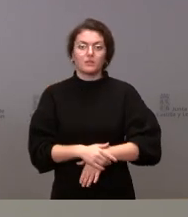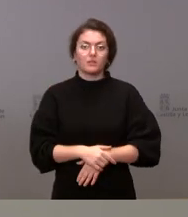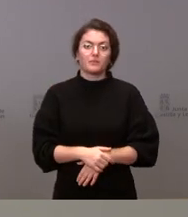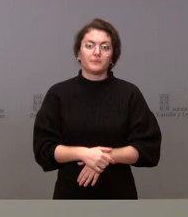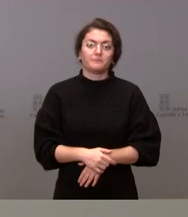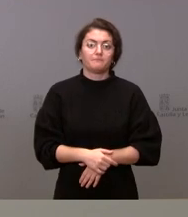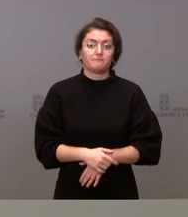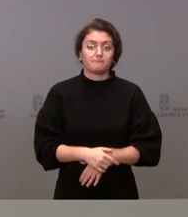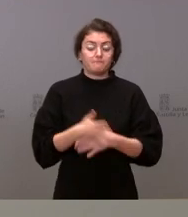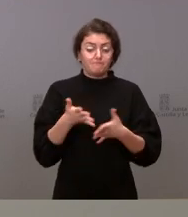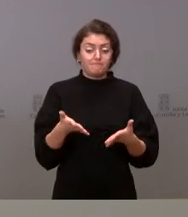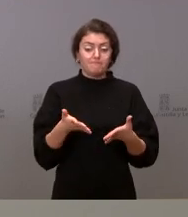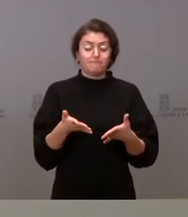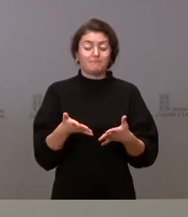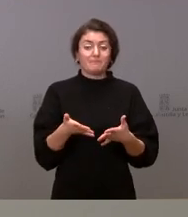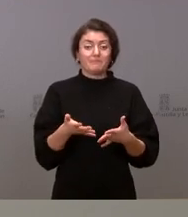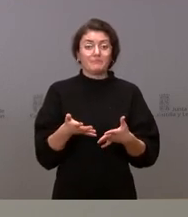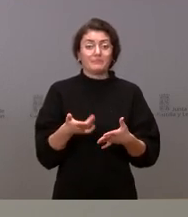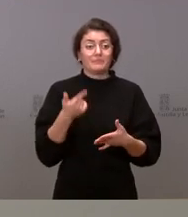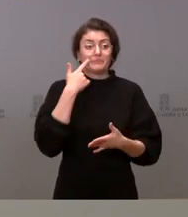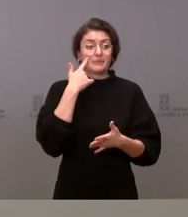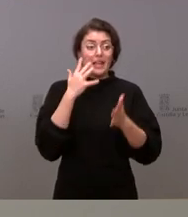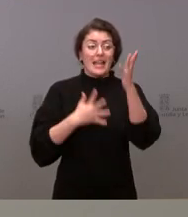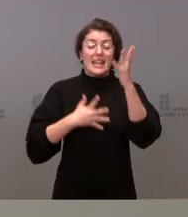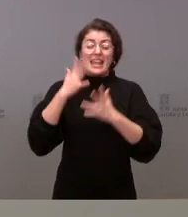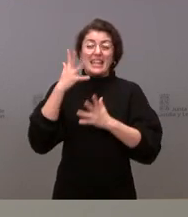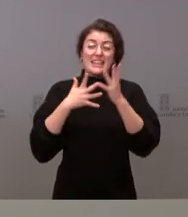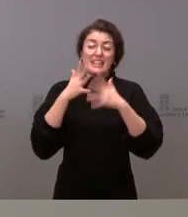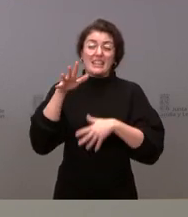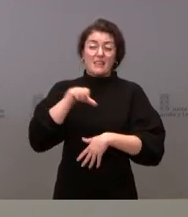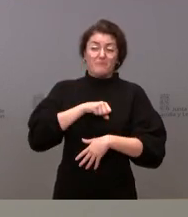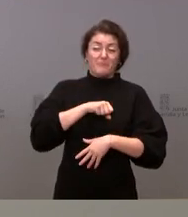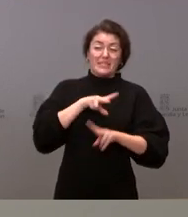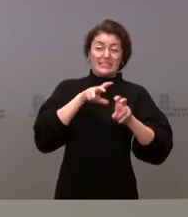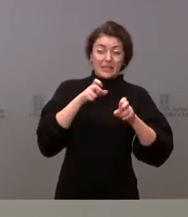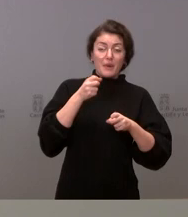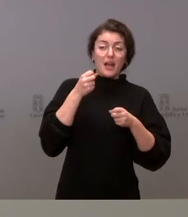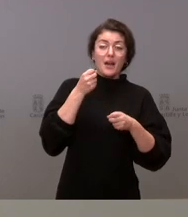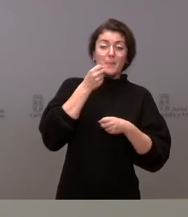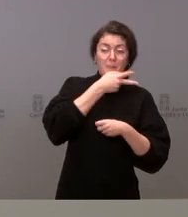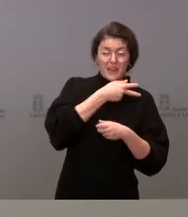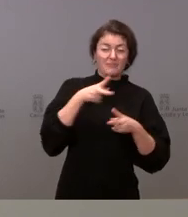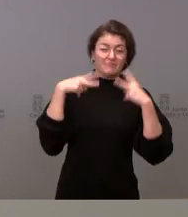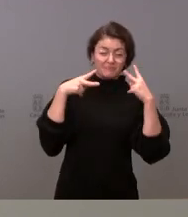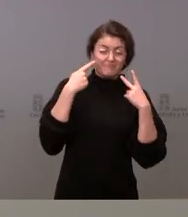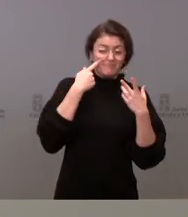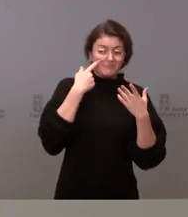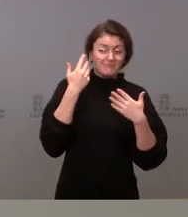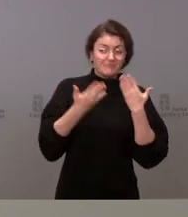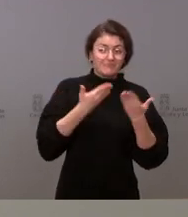en qué momento nos planteamos la incidencia en hostelería pues de momento es algo que se está pues